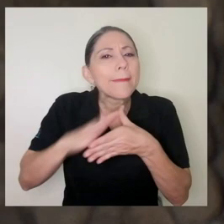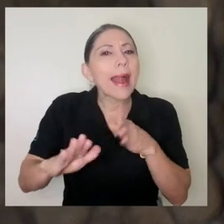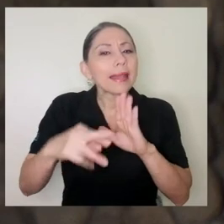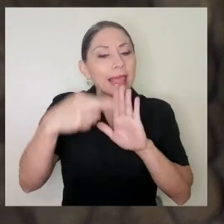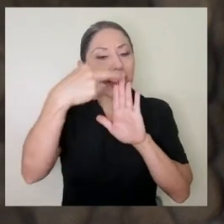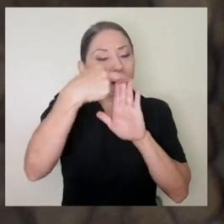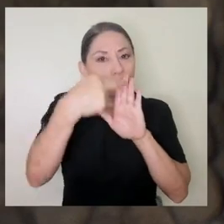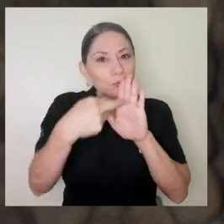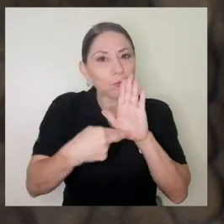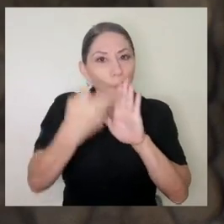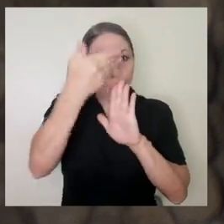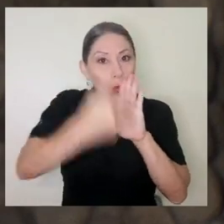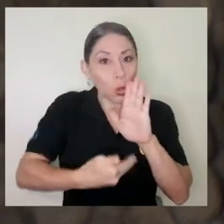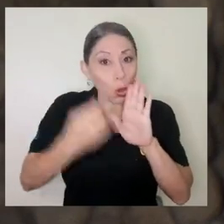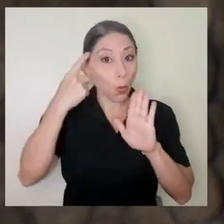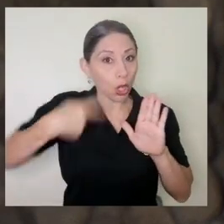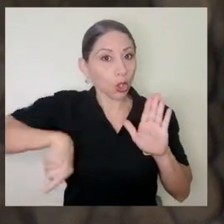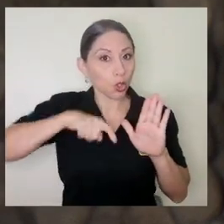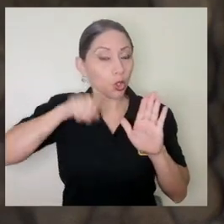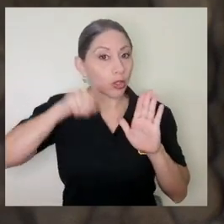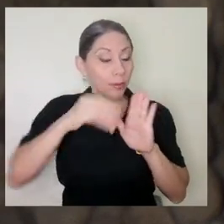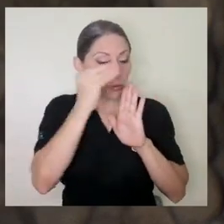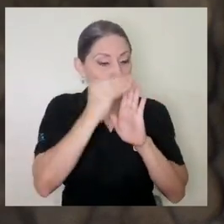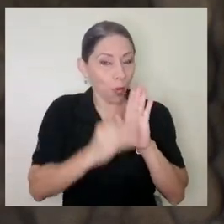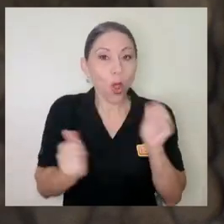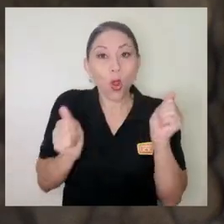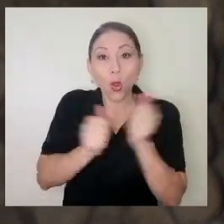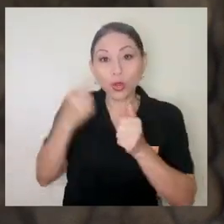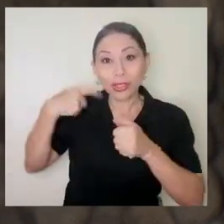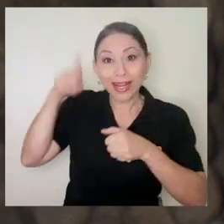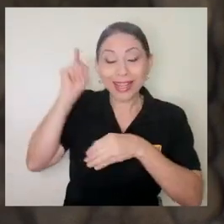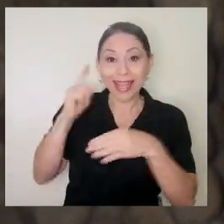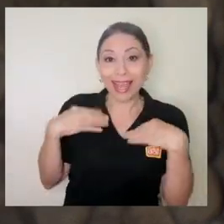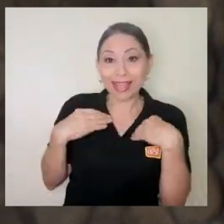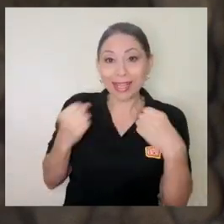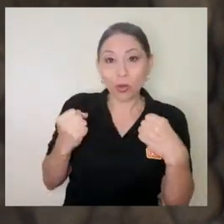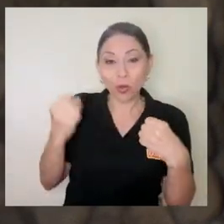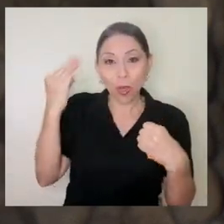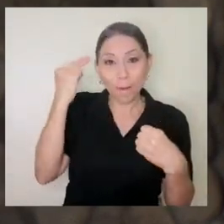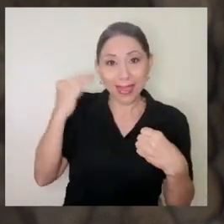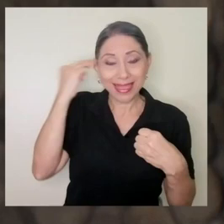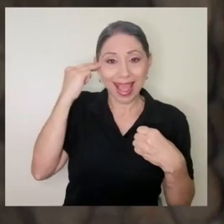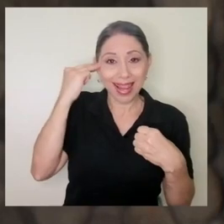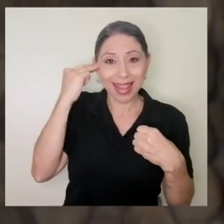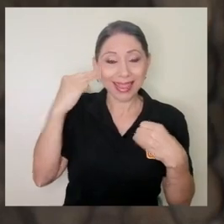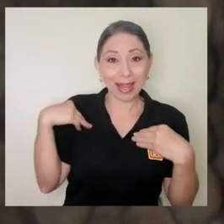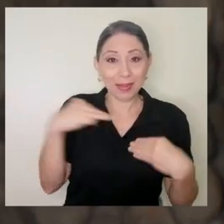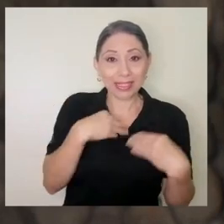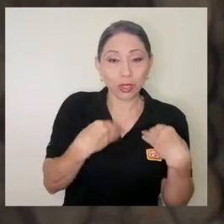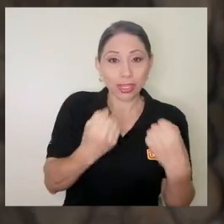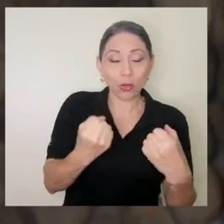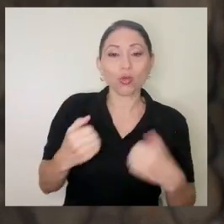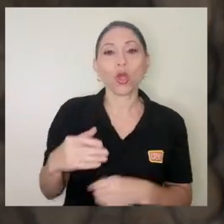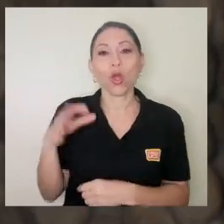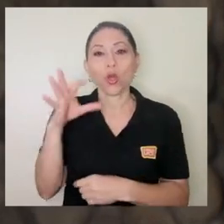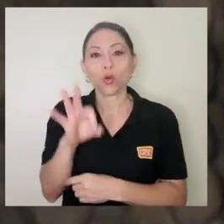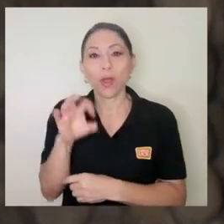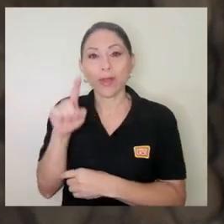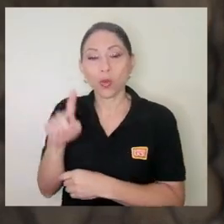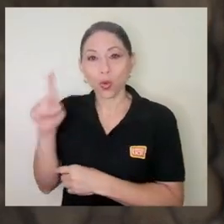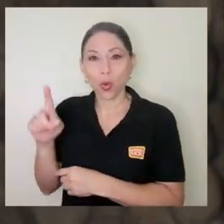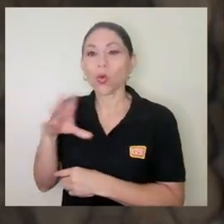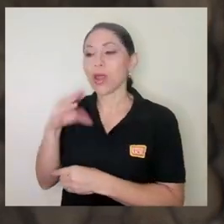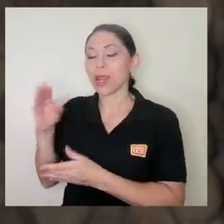Parte del protocolo, digamos, porque tuvimos que construir un protocolo junto con la Secretaría de Salud Mental del Ministerio de Salud, el 911 y el colegio,